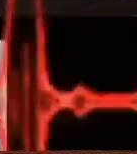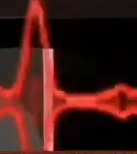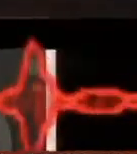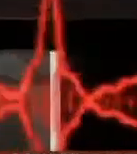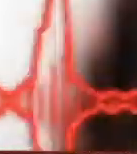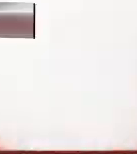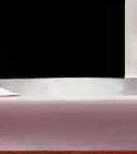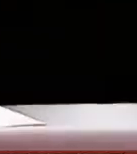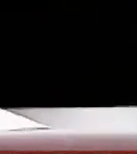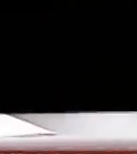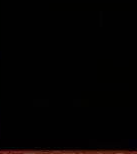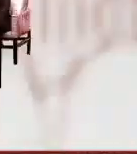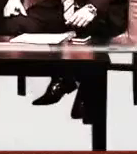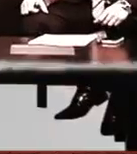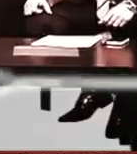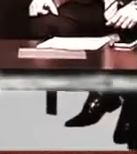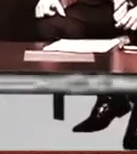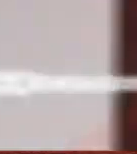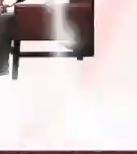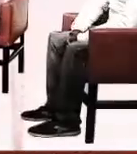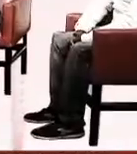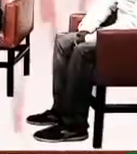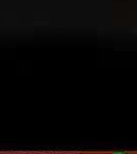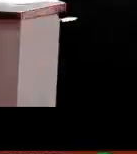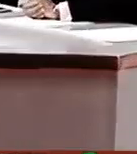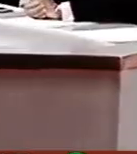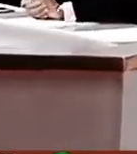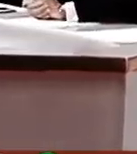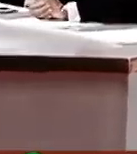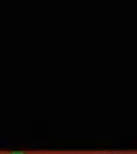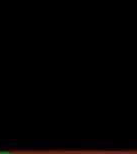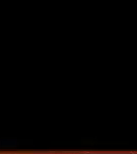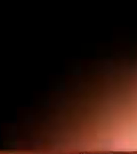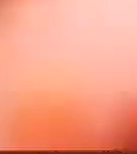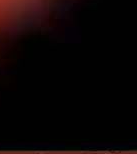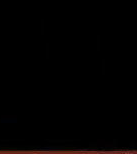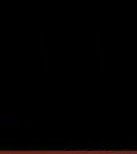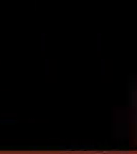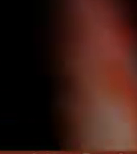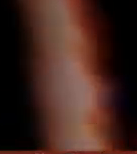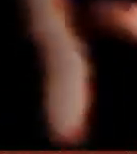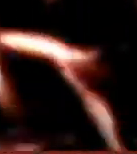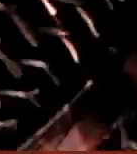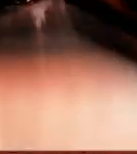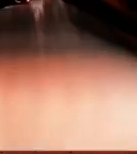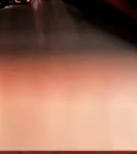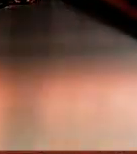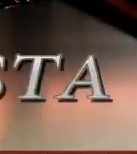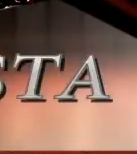mañana me da mucho gusto que estés aquí en el estudio de México al día esta mañana le